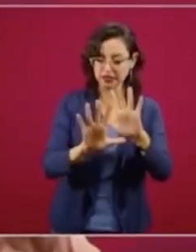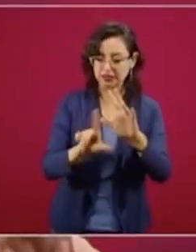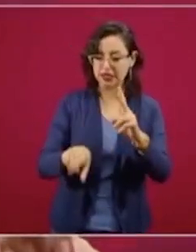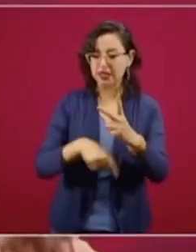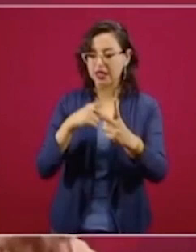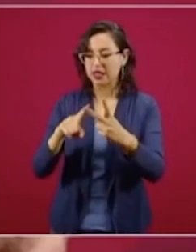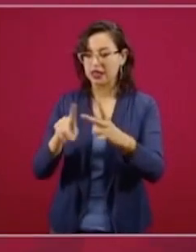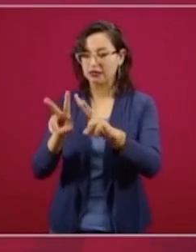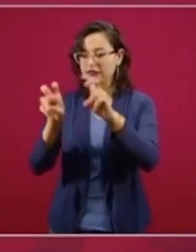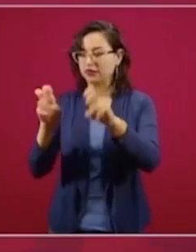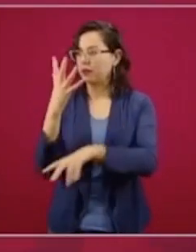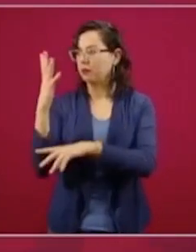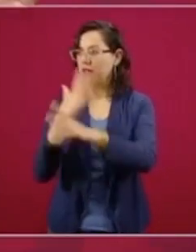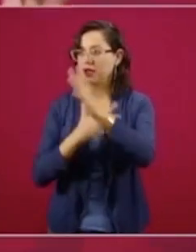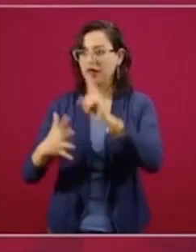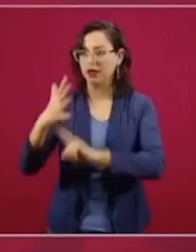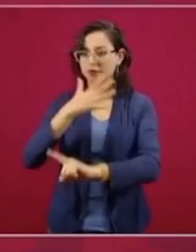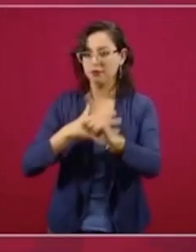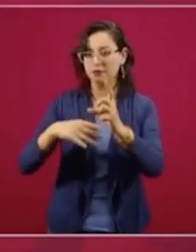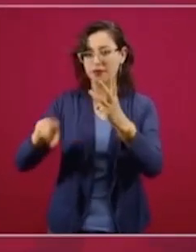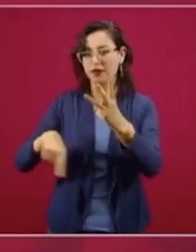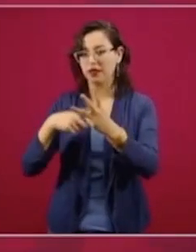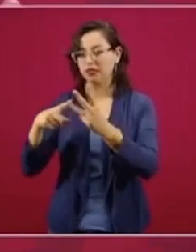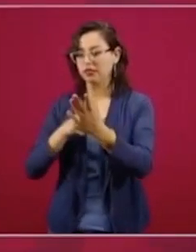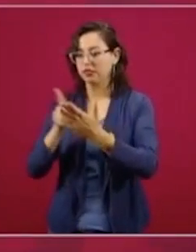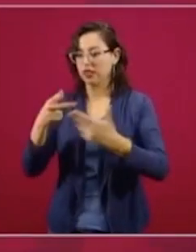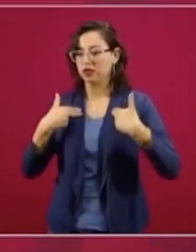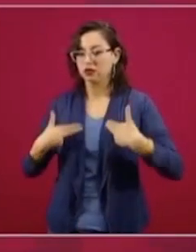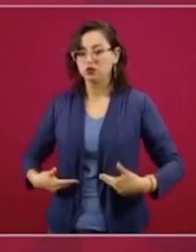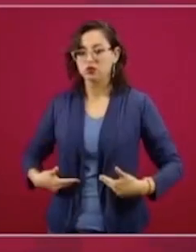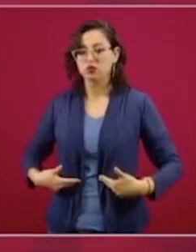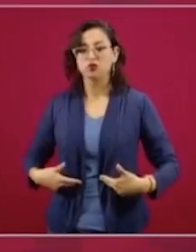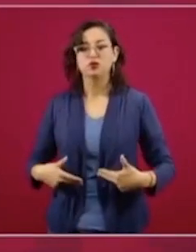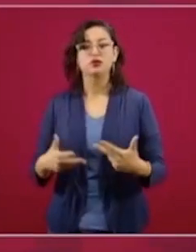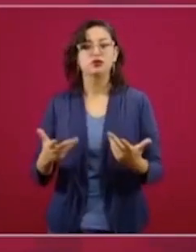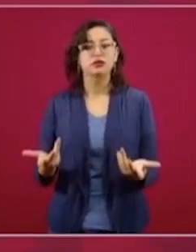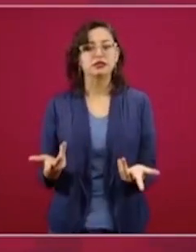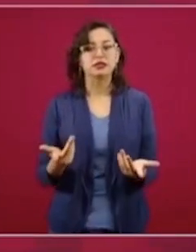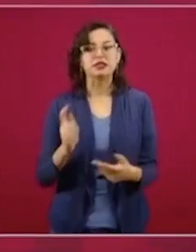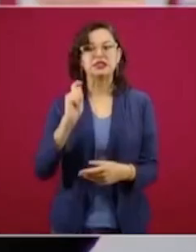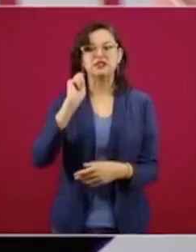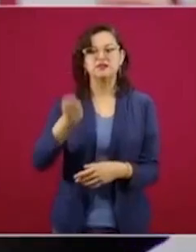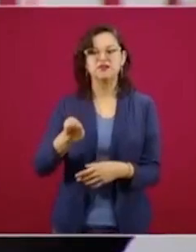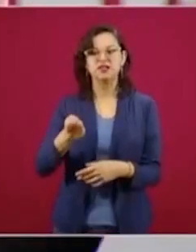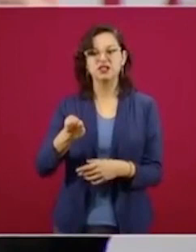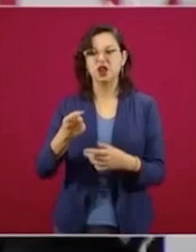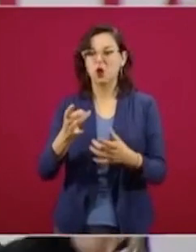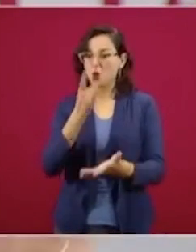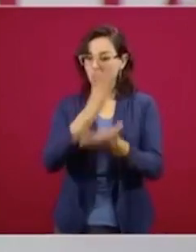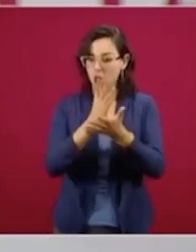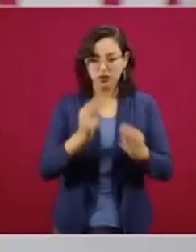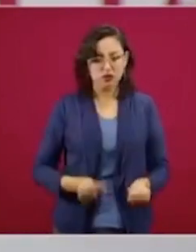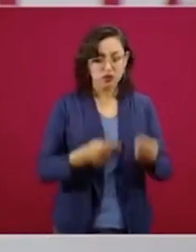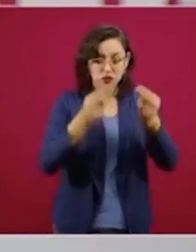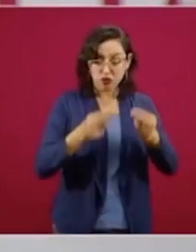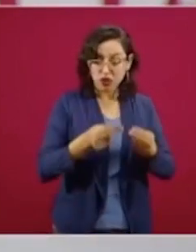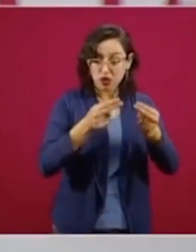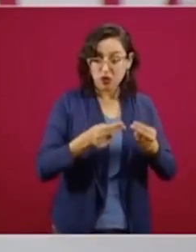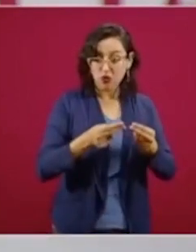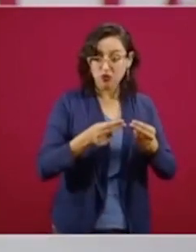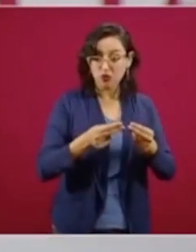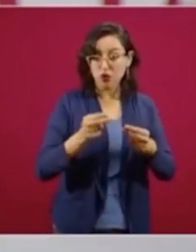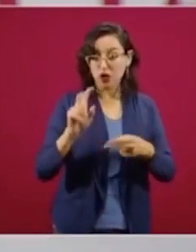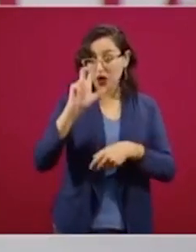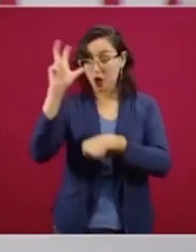apartado sobre la cuestión ambiental, tiene otro sobre derechos humanos. Es decir, es una coincidencia más allá del comercio entre